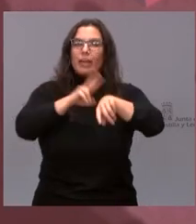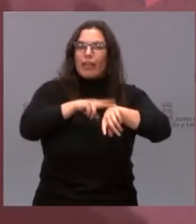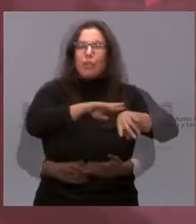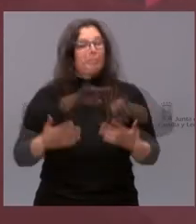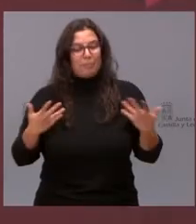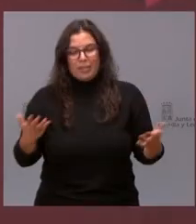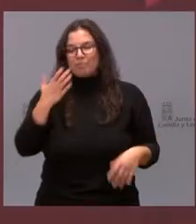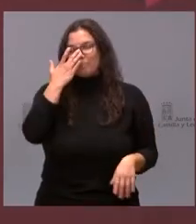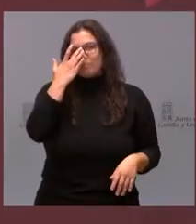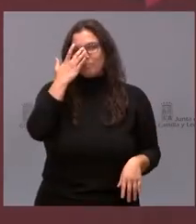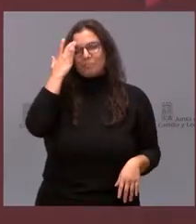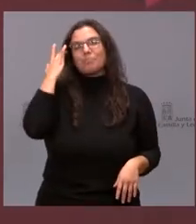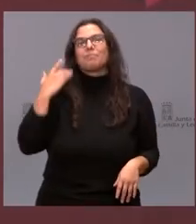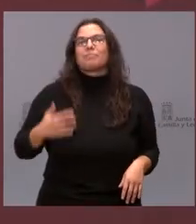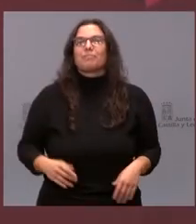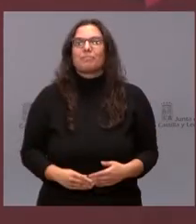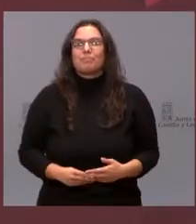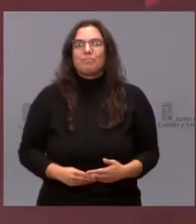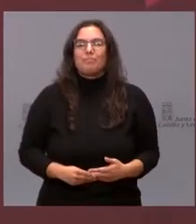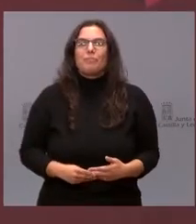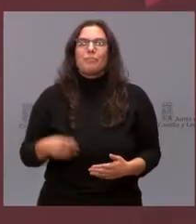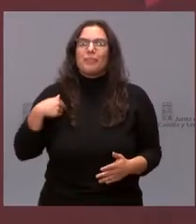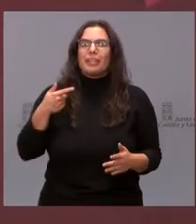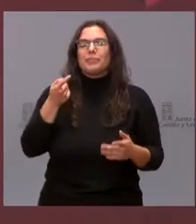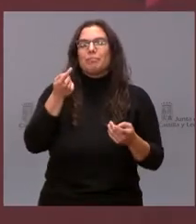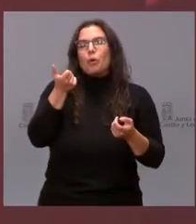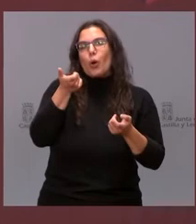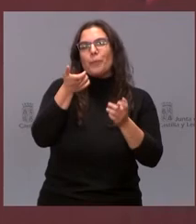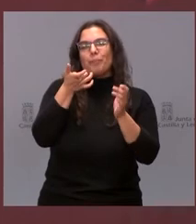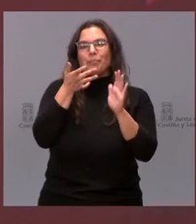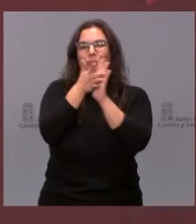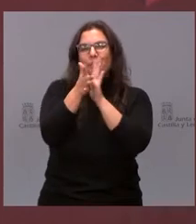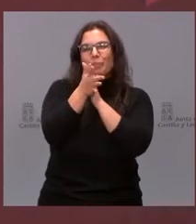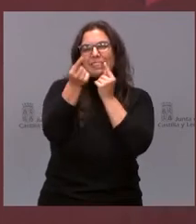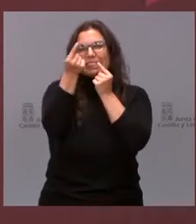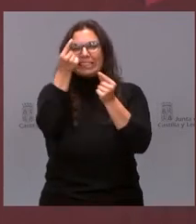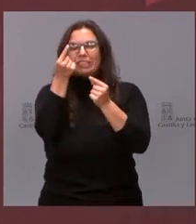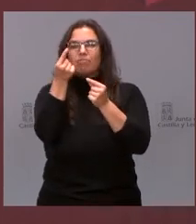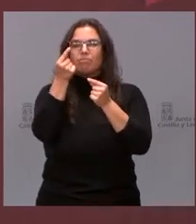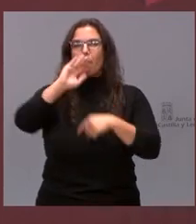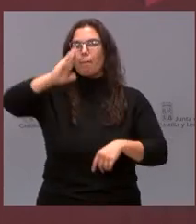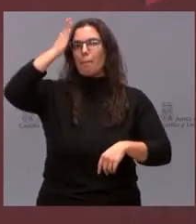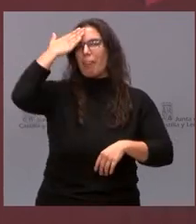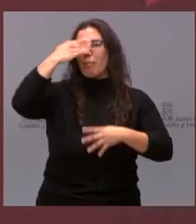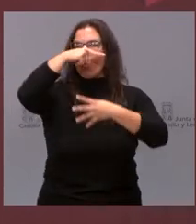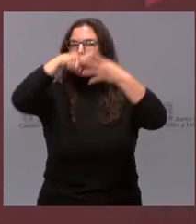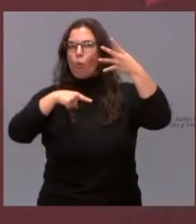territoriales. Voy a concretar un poquito más los cuatro principios de